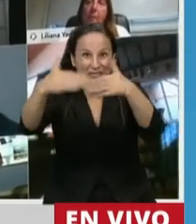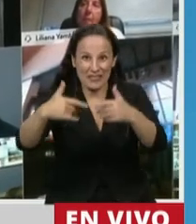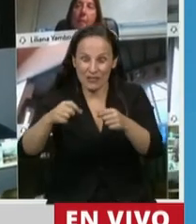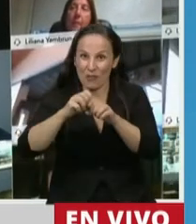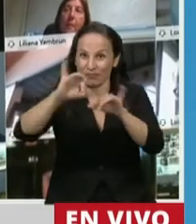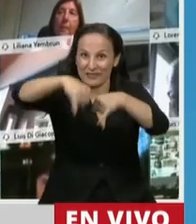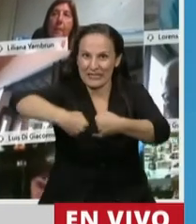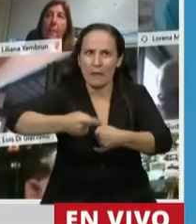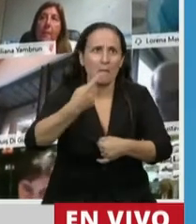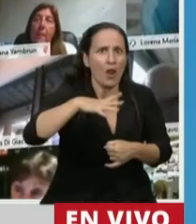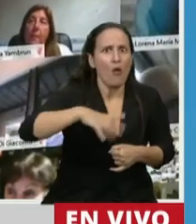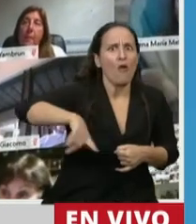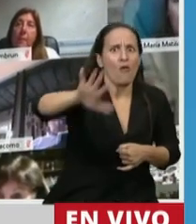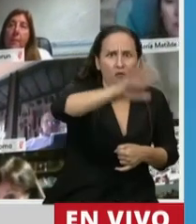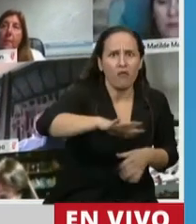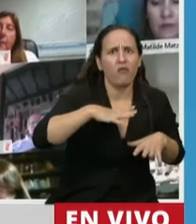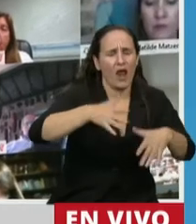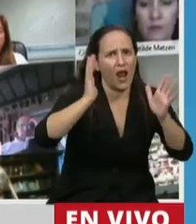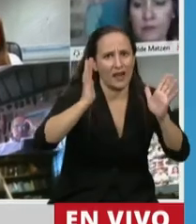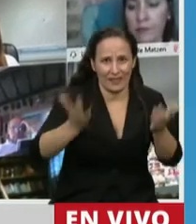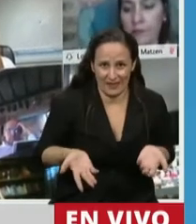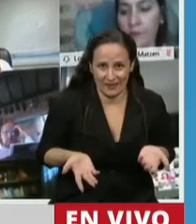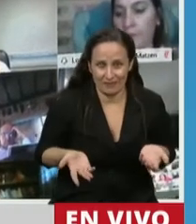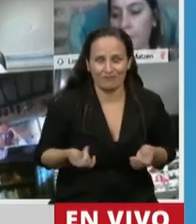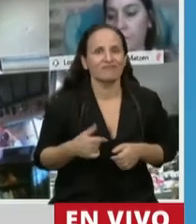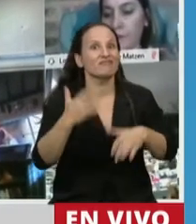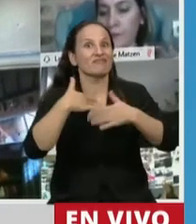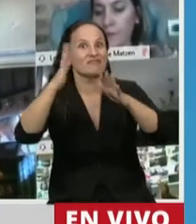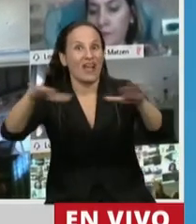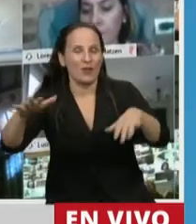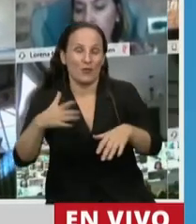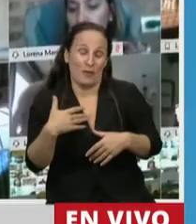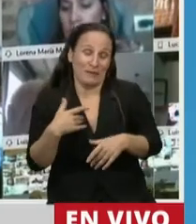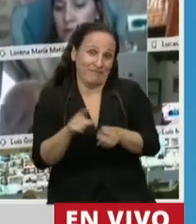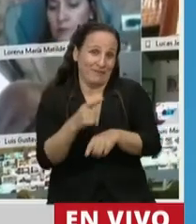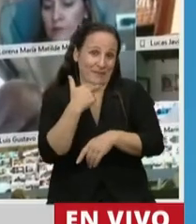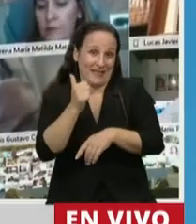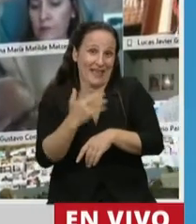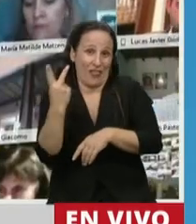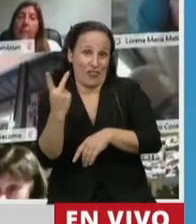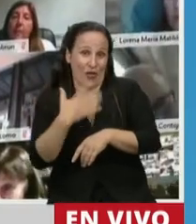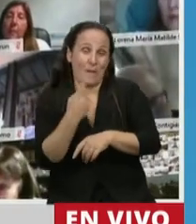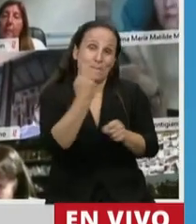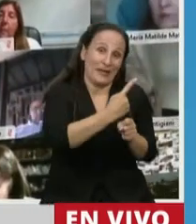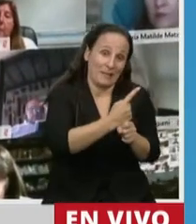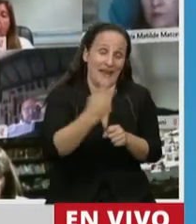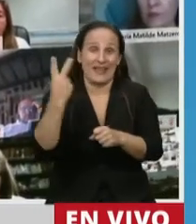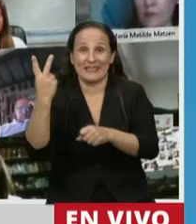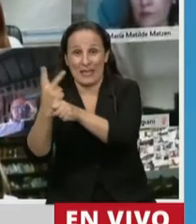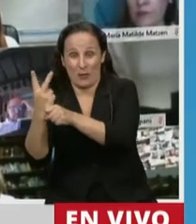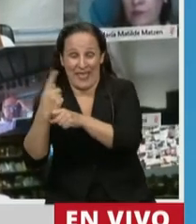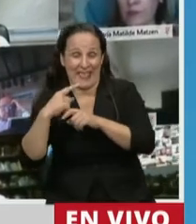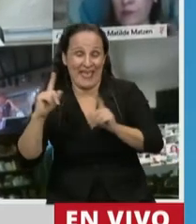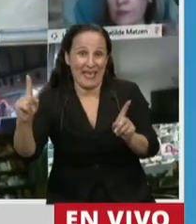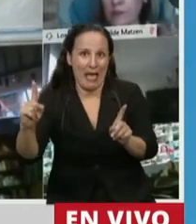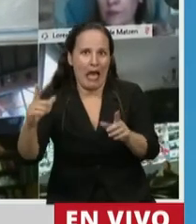muchos más. A los alumnos, porque me consta, teniendo dos hijas, una en primaria y otra en secundaria, de que